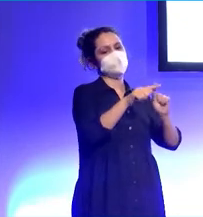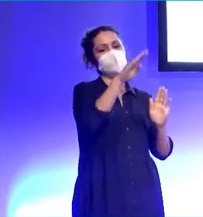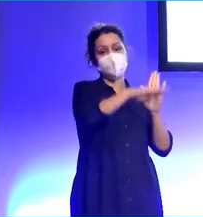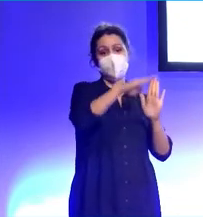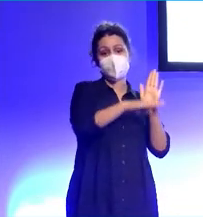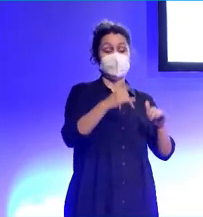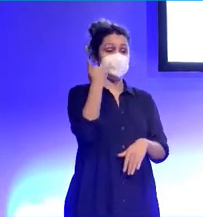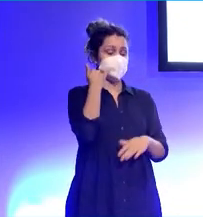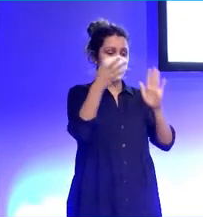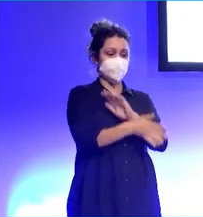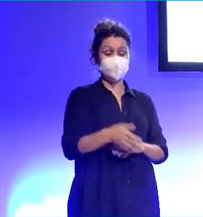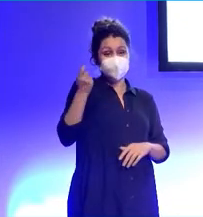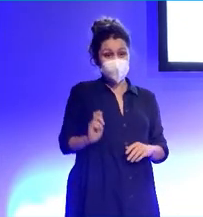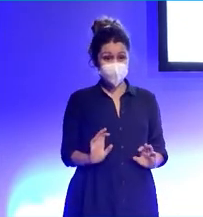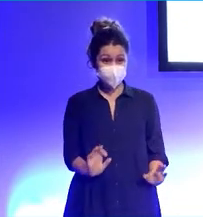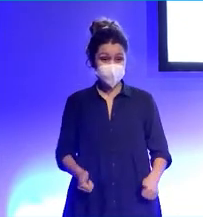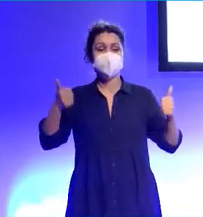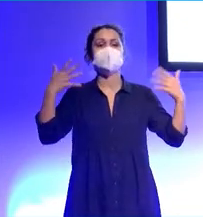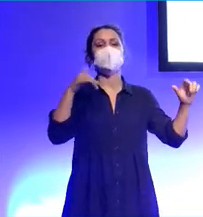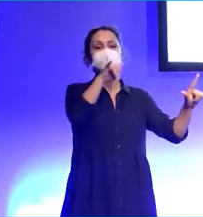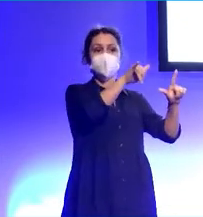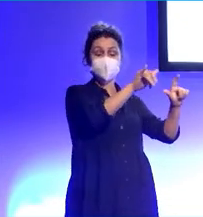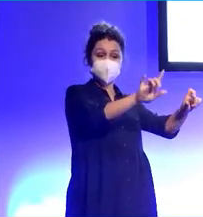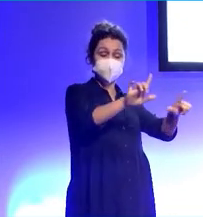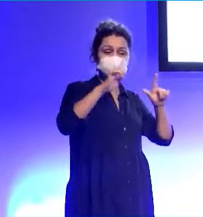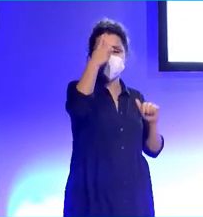profesional, digamos. Un canal de YouTube, lo que sea.